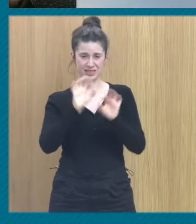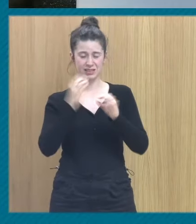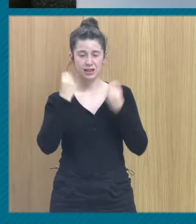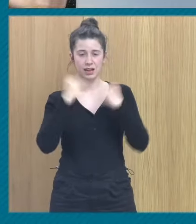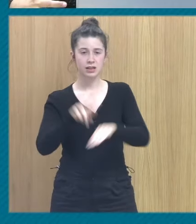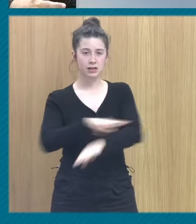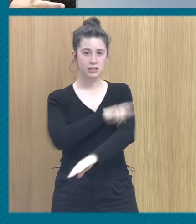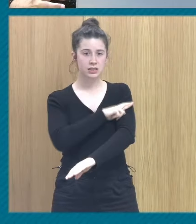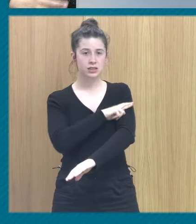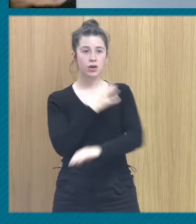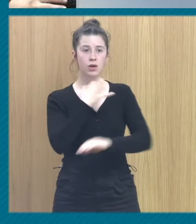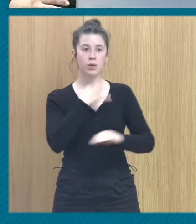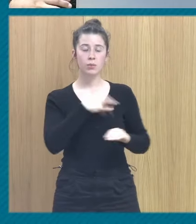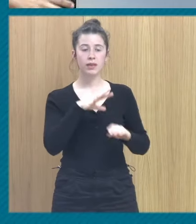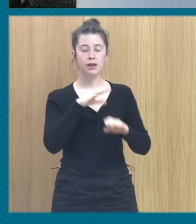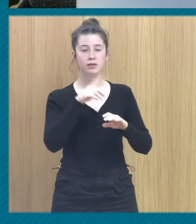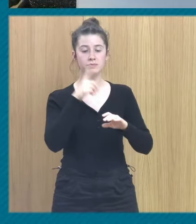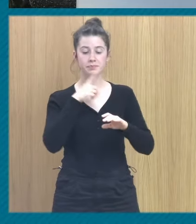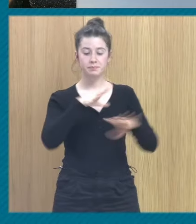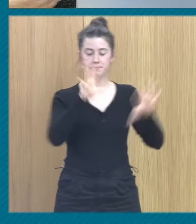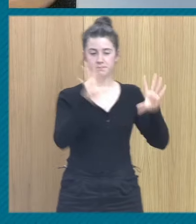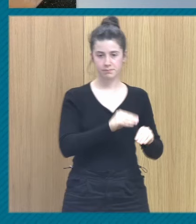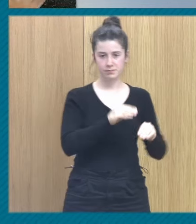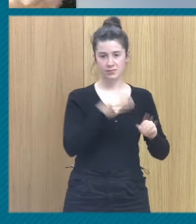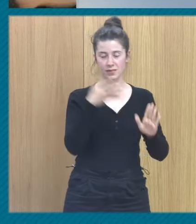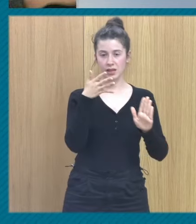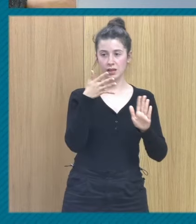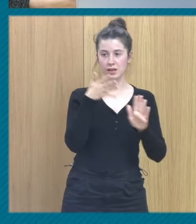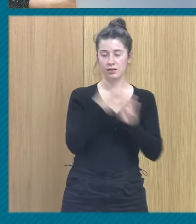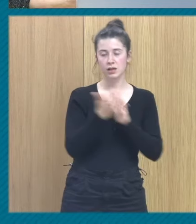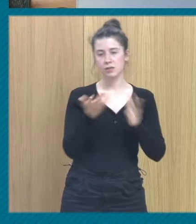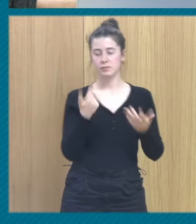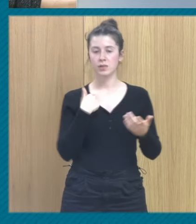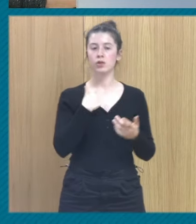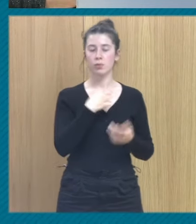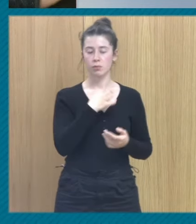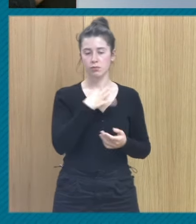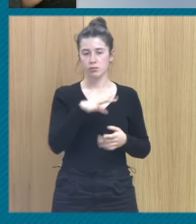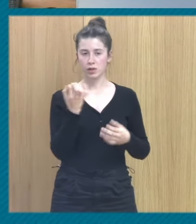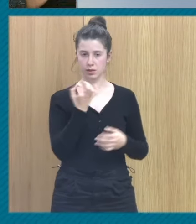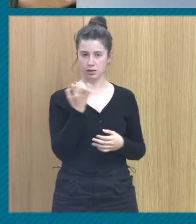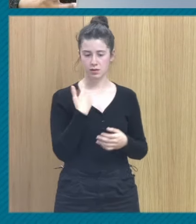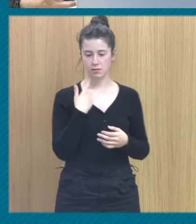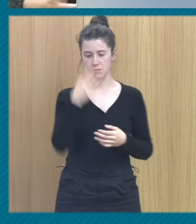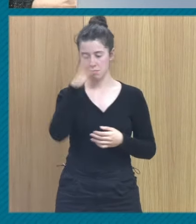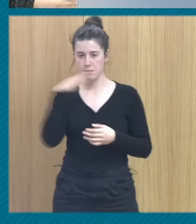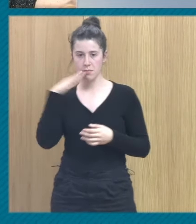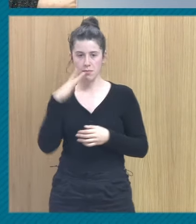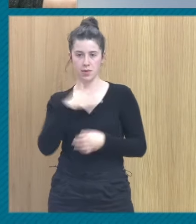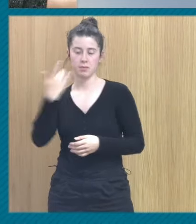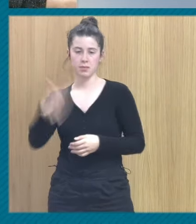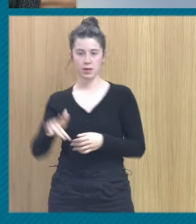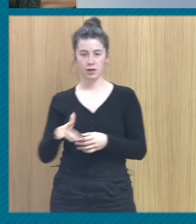desactivar algo no significa que pueda, que decida, yo puedo perdonar a mi madre o a mi padre y no